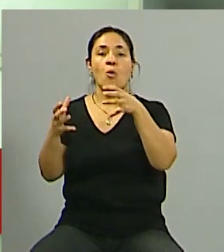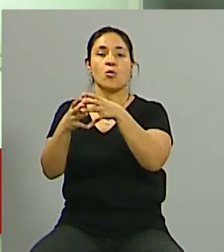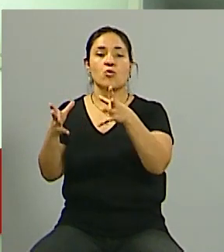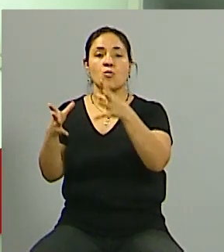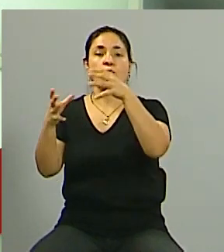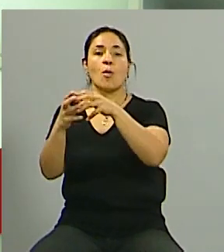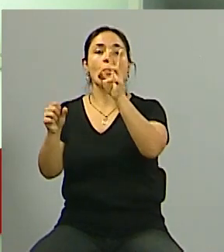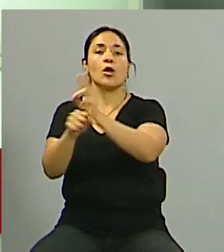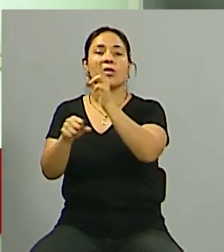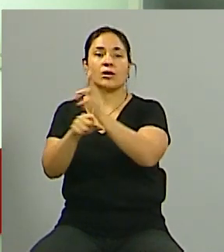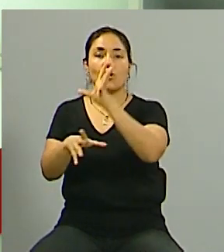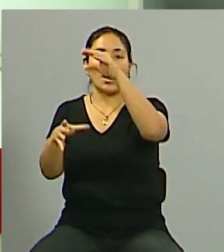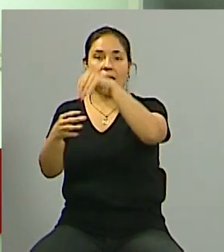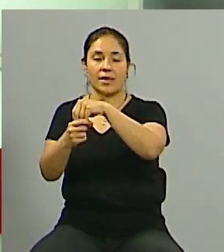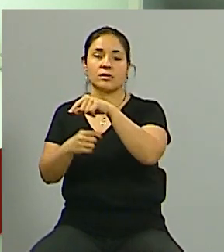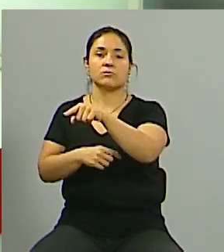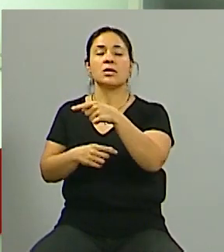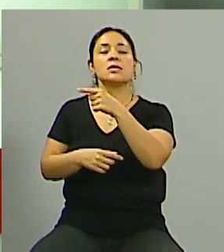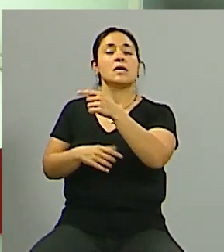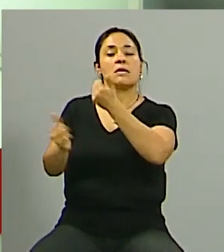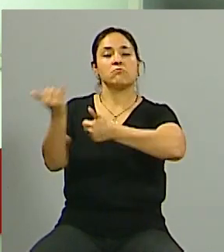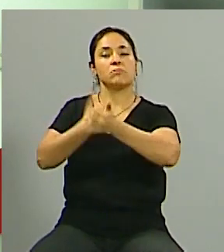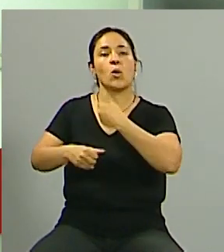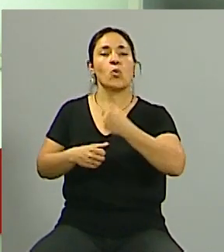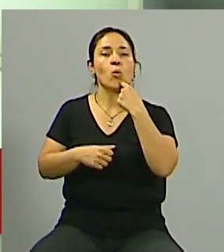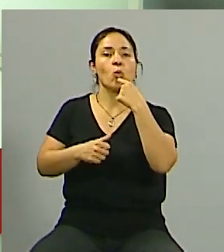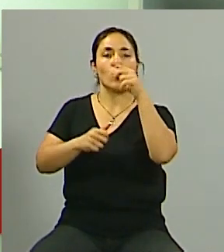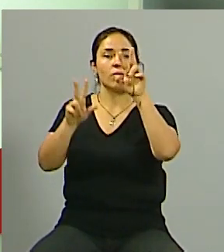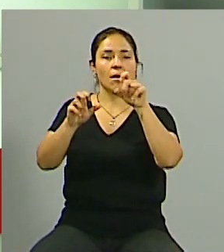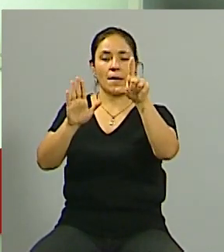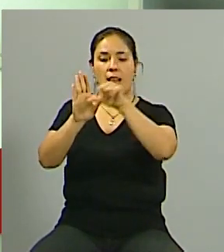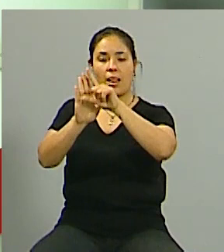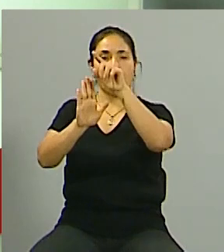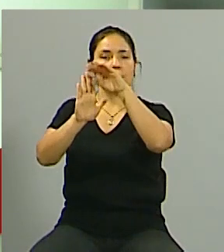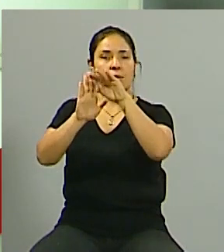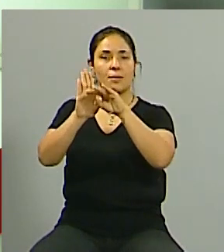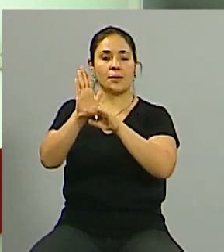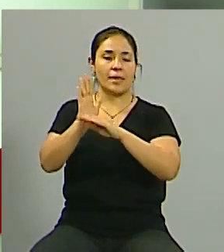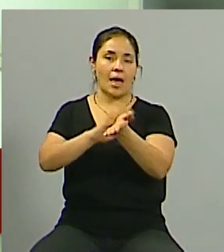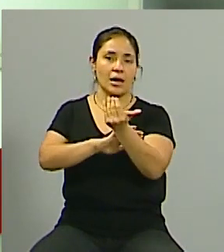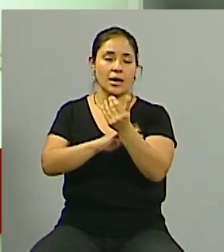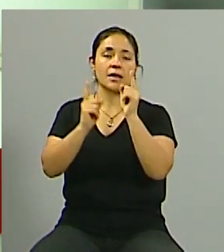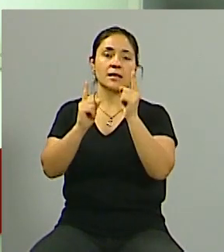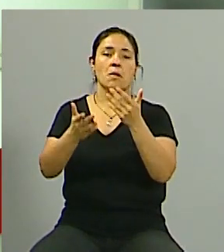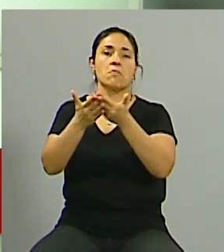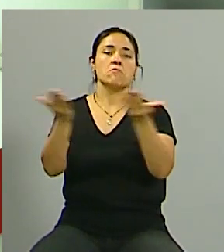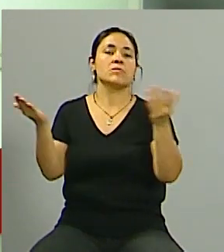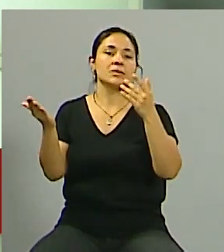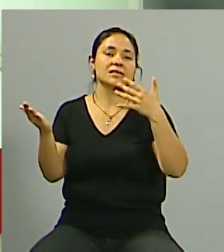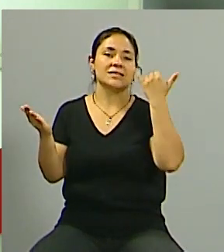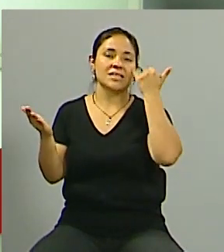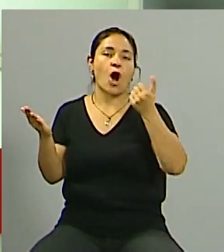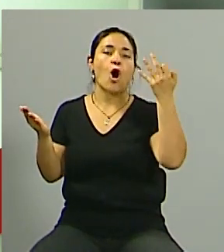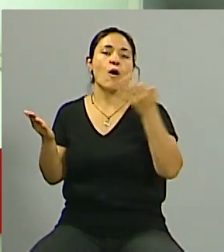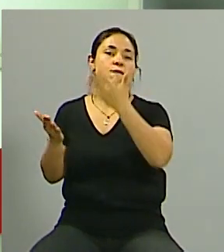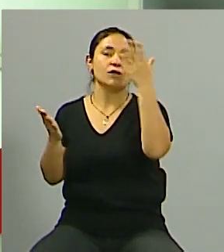las dudas en relación a la ley de alquileres estos cambios que se han dado y la promulgación que surgió en las